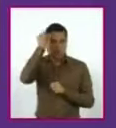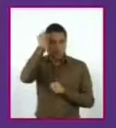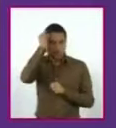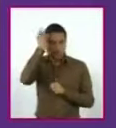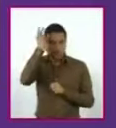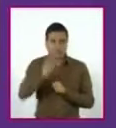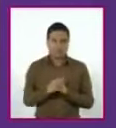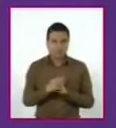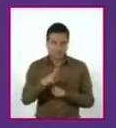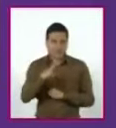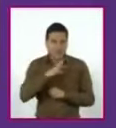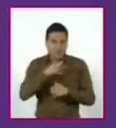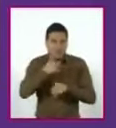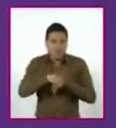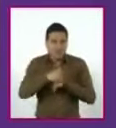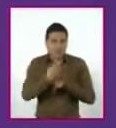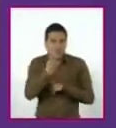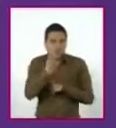término cuadrático.